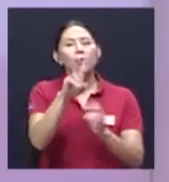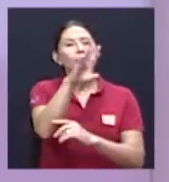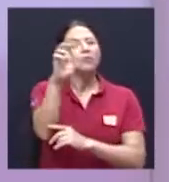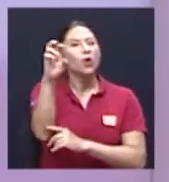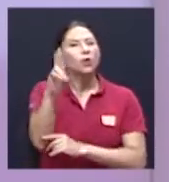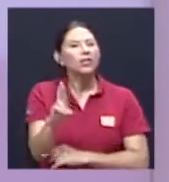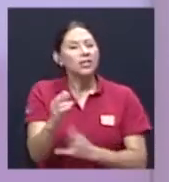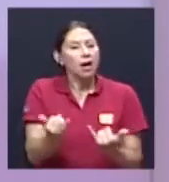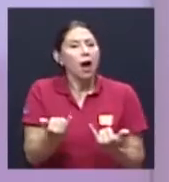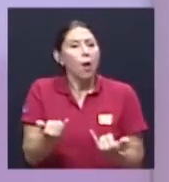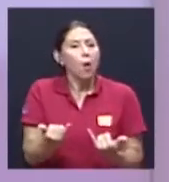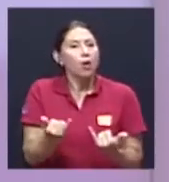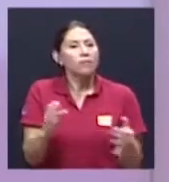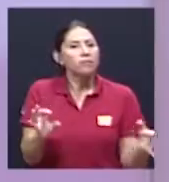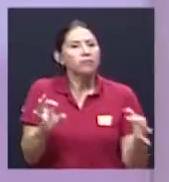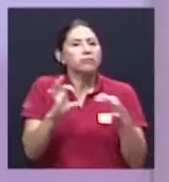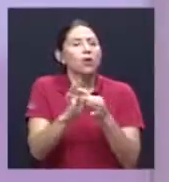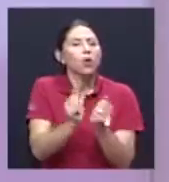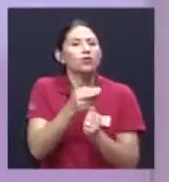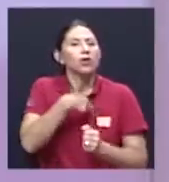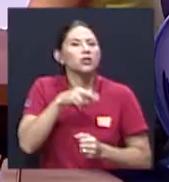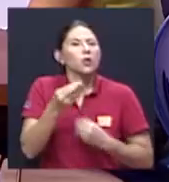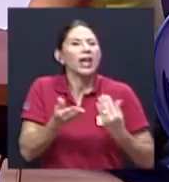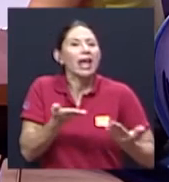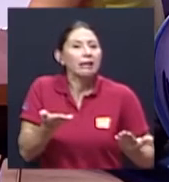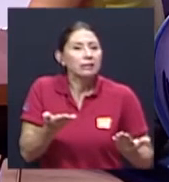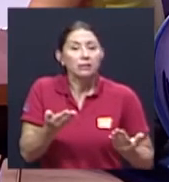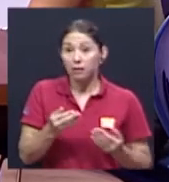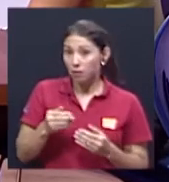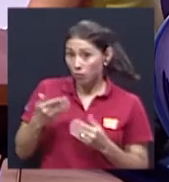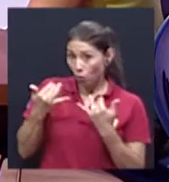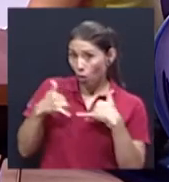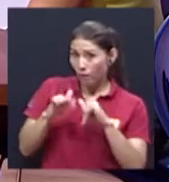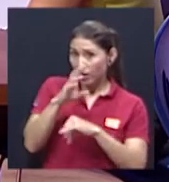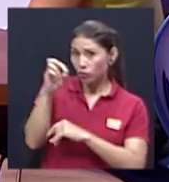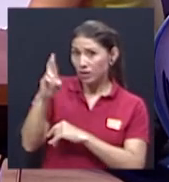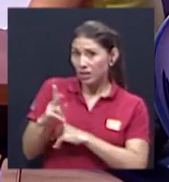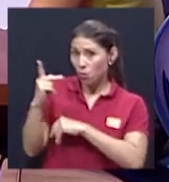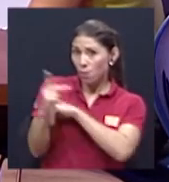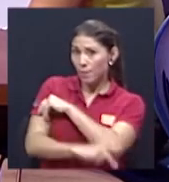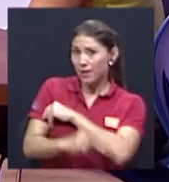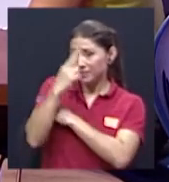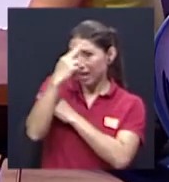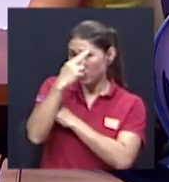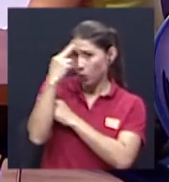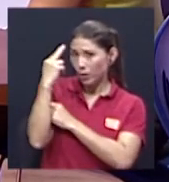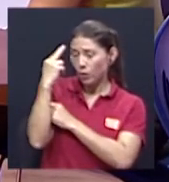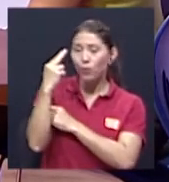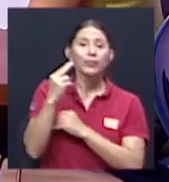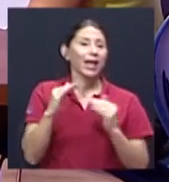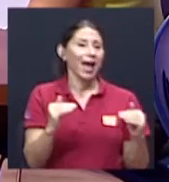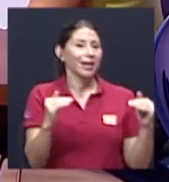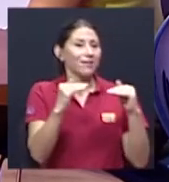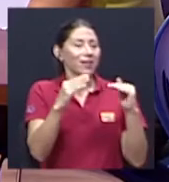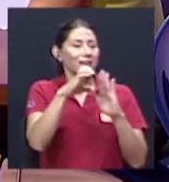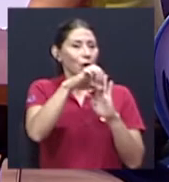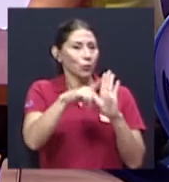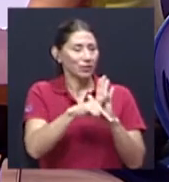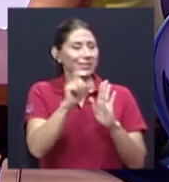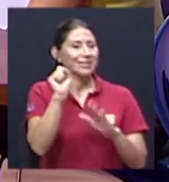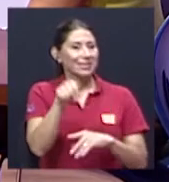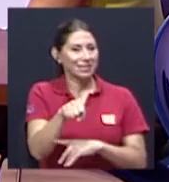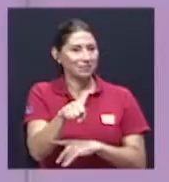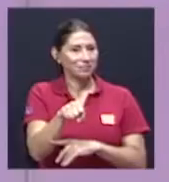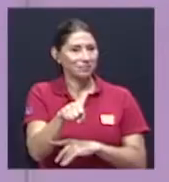día en términos de religiosidad? ¿Es un país católico todavía? A nivel de constitución, sí, pero yo creo que